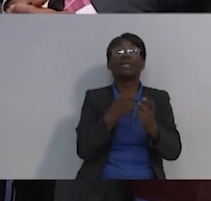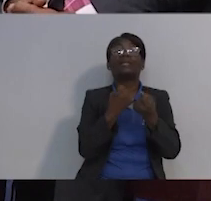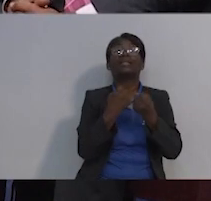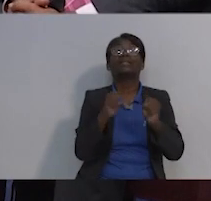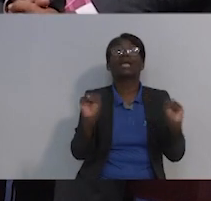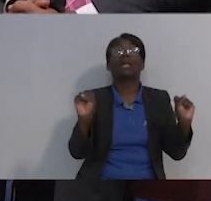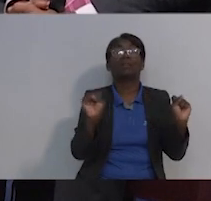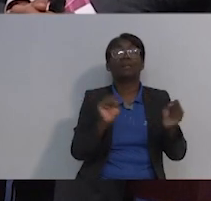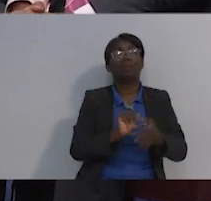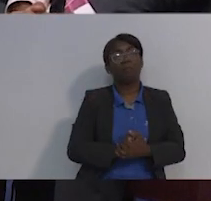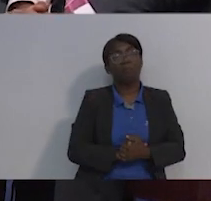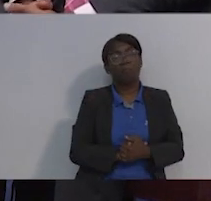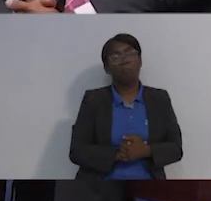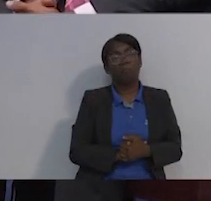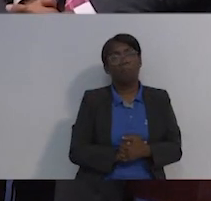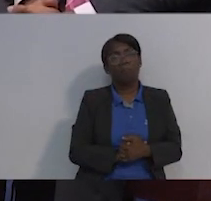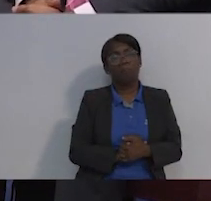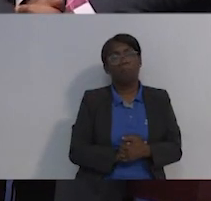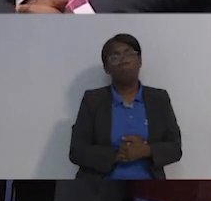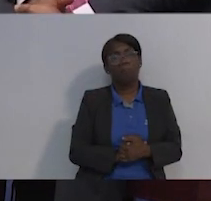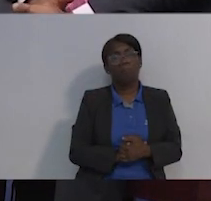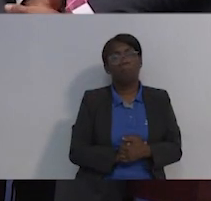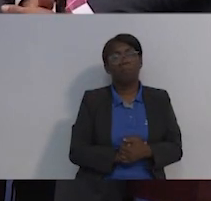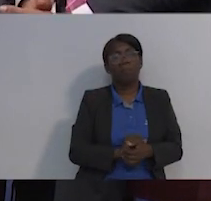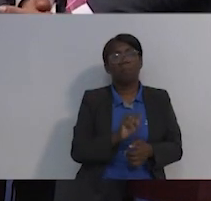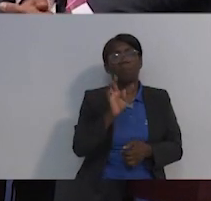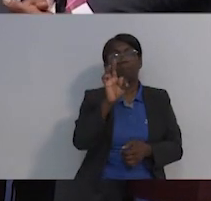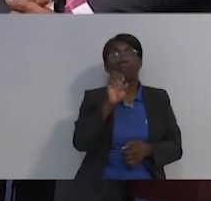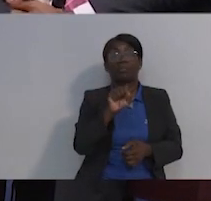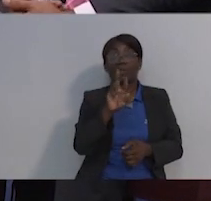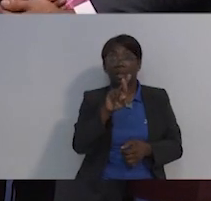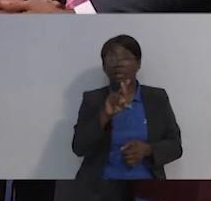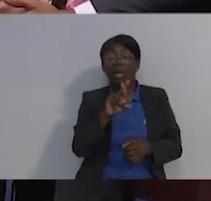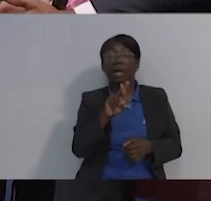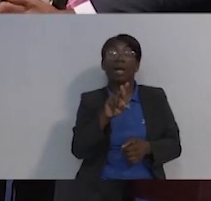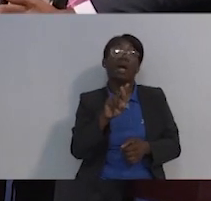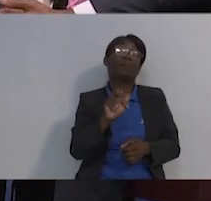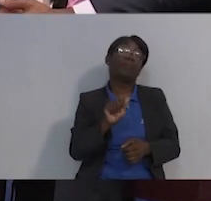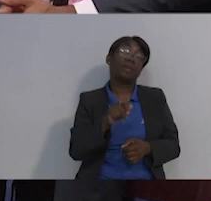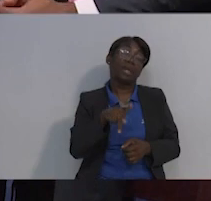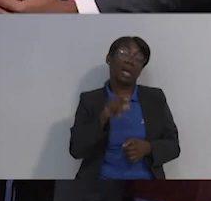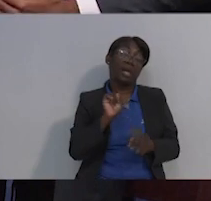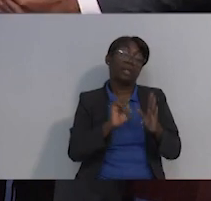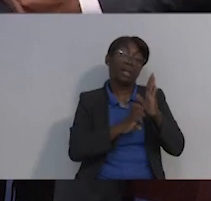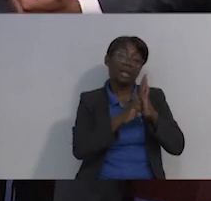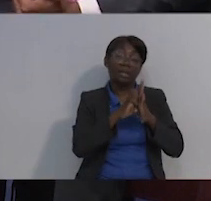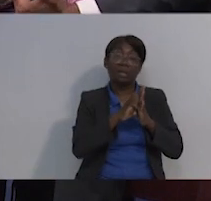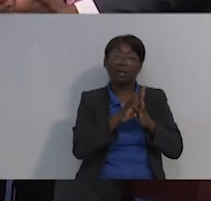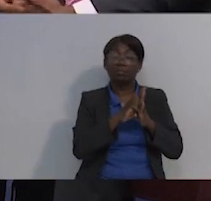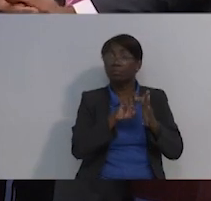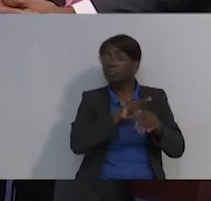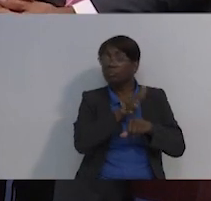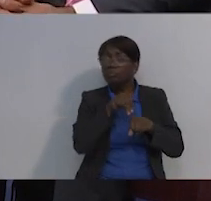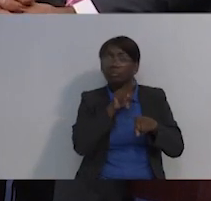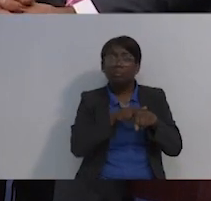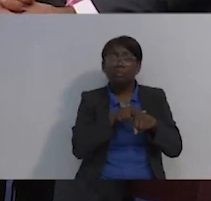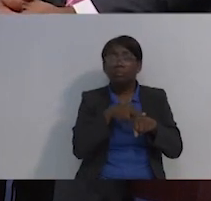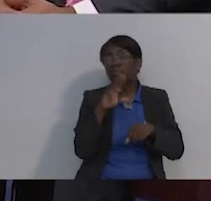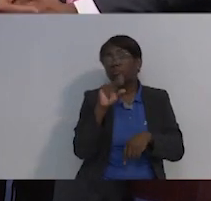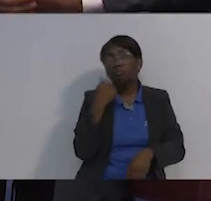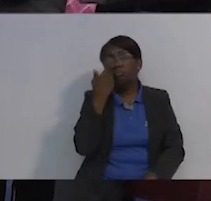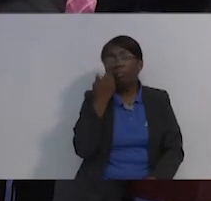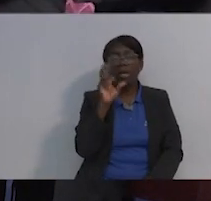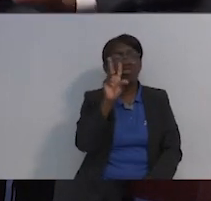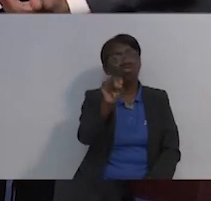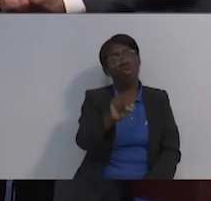no son inocuas, no son fáciles de llevar, son terapias agresivas. Una de las formas que decimos